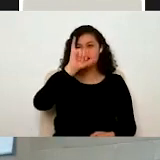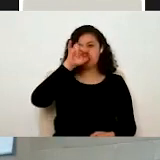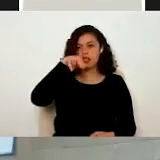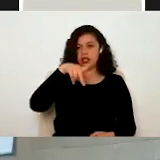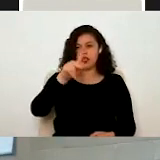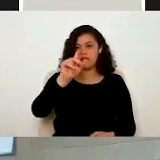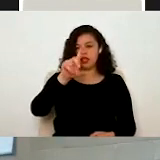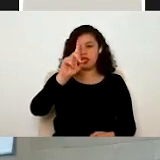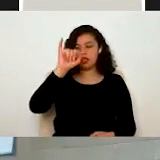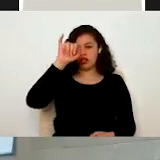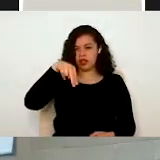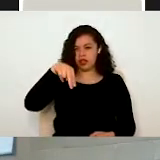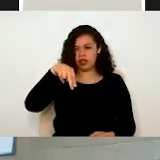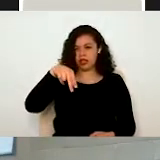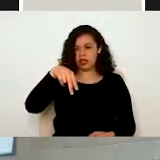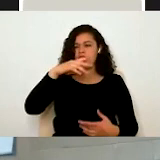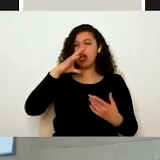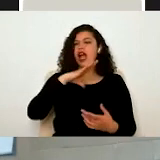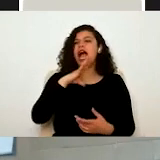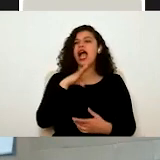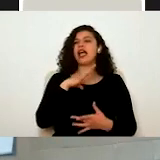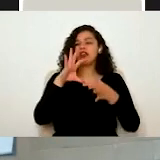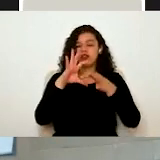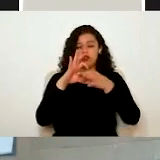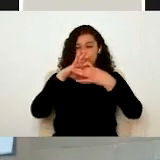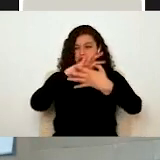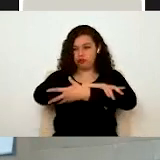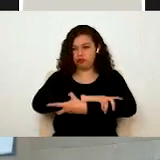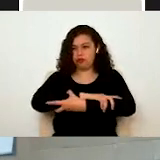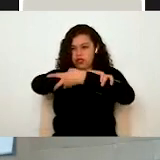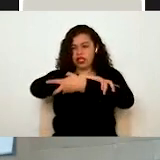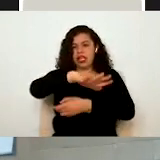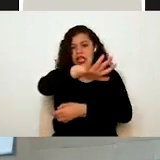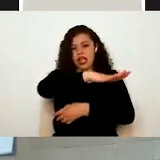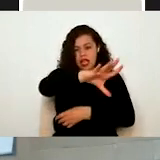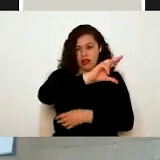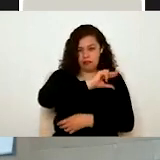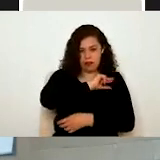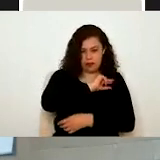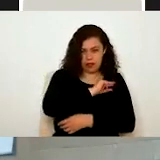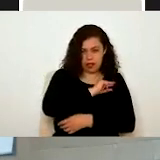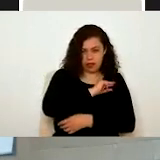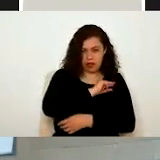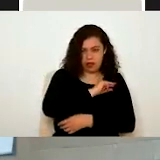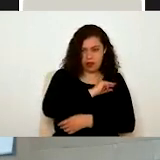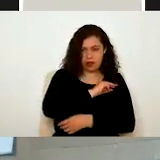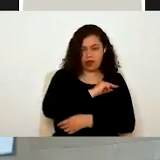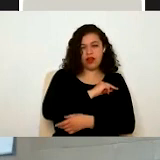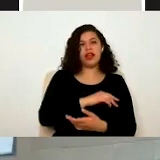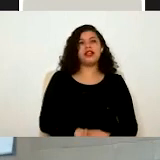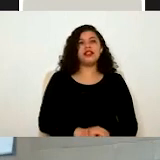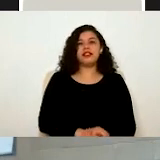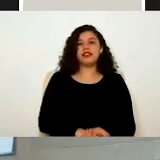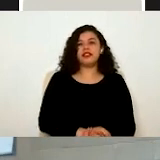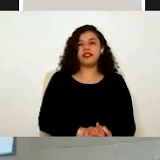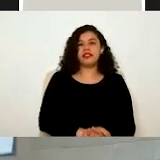brinda la oportunidad de establecer alianzas con sector privado y aquí por eso tenemos